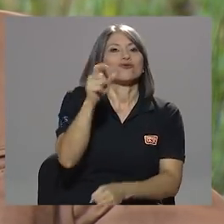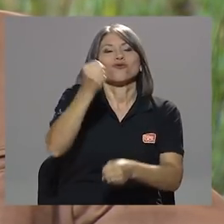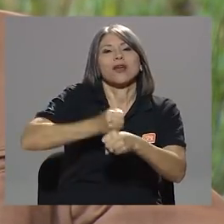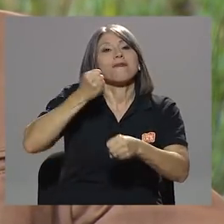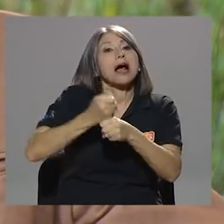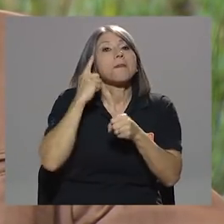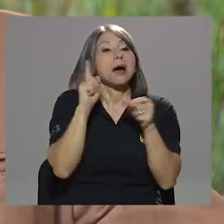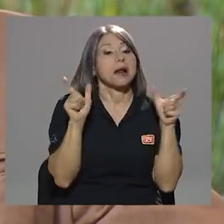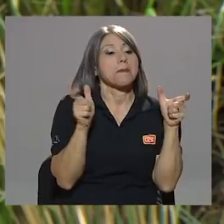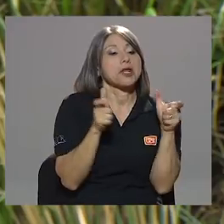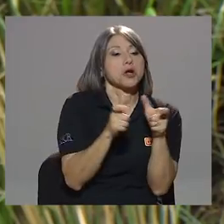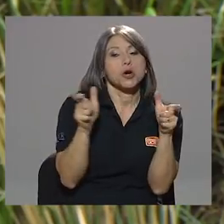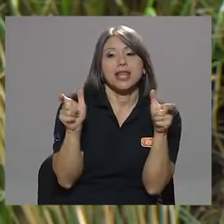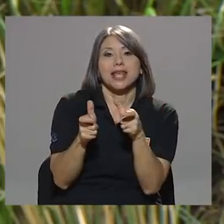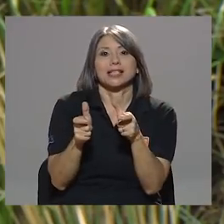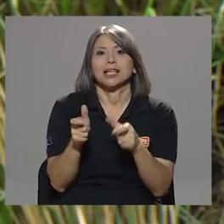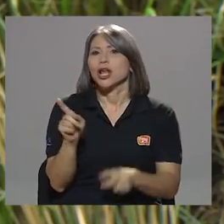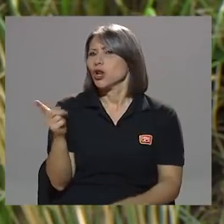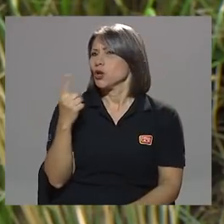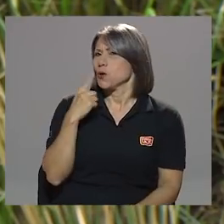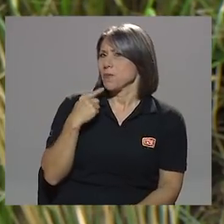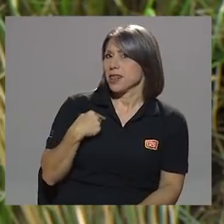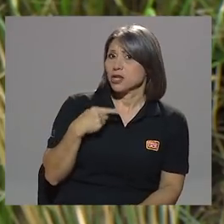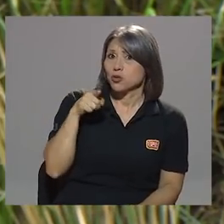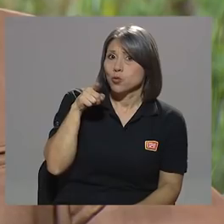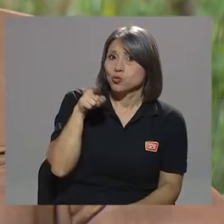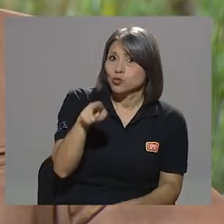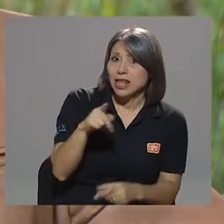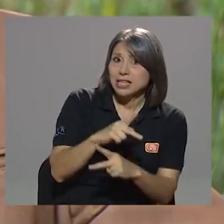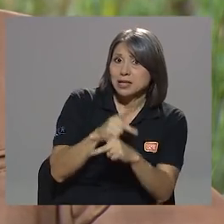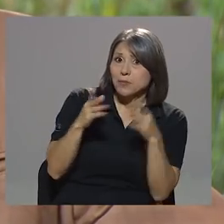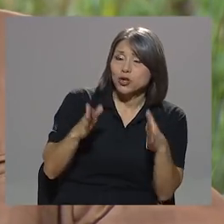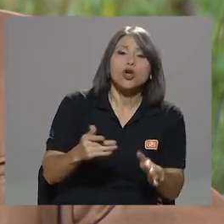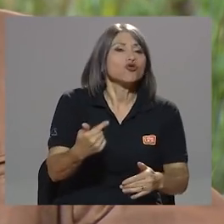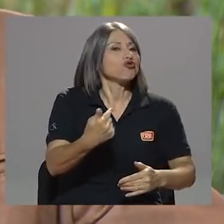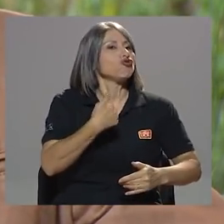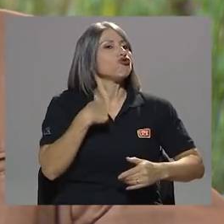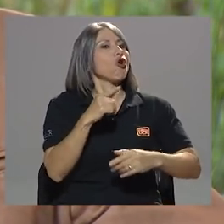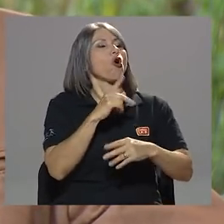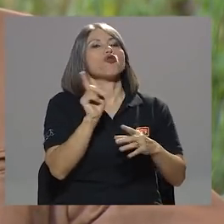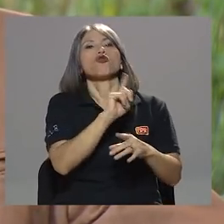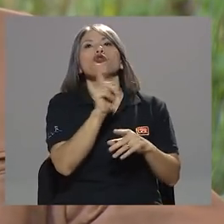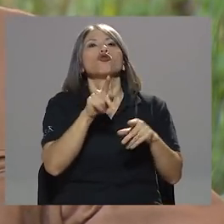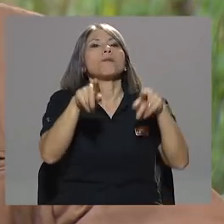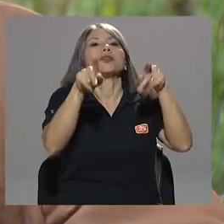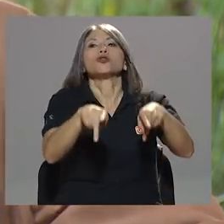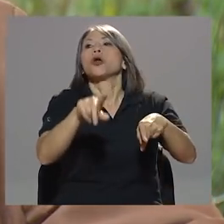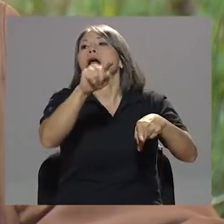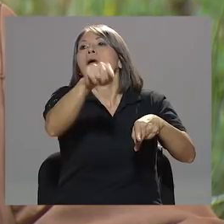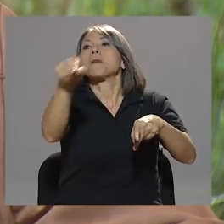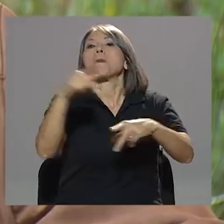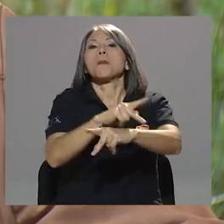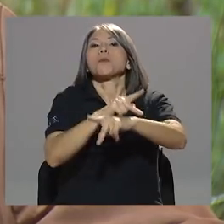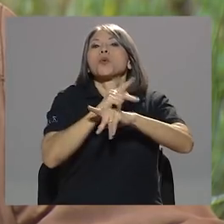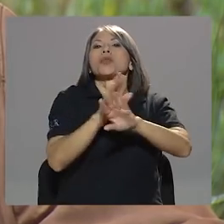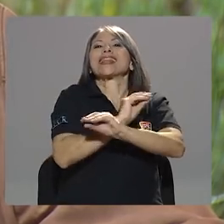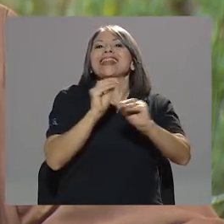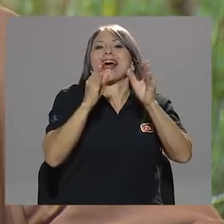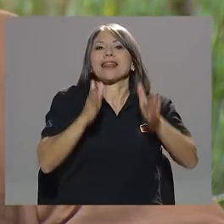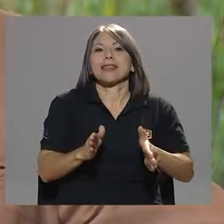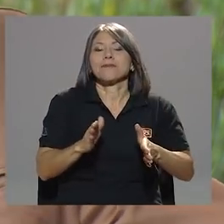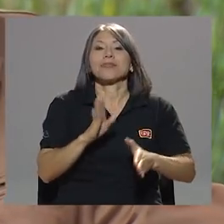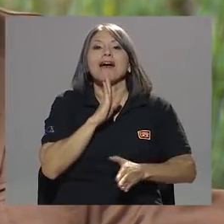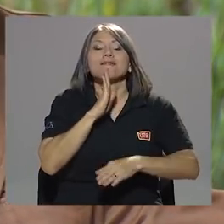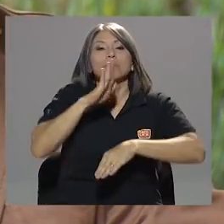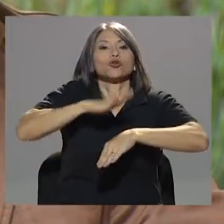minorías y los mercados. No me ha dicho si usted no es o si es. No soy ningún protegido de nadie. Y hablemos de Mónica Cignini.